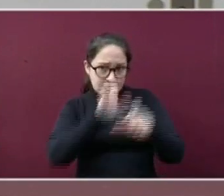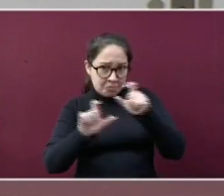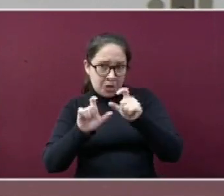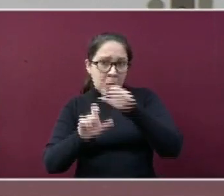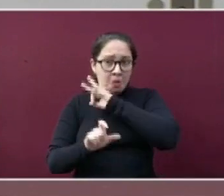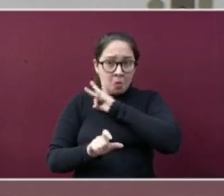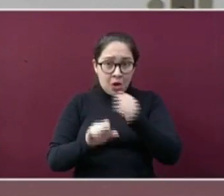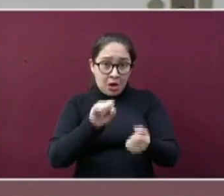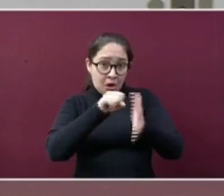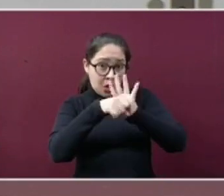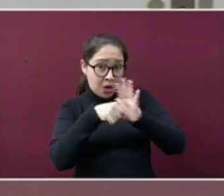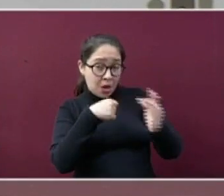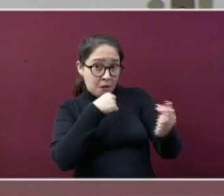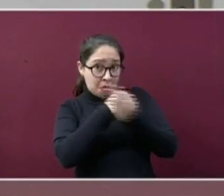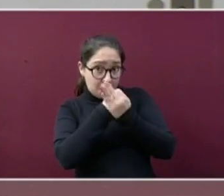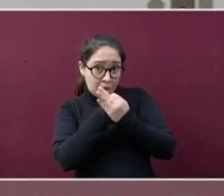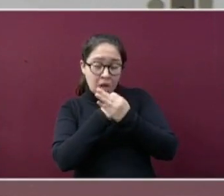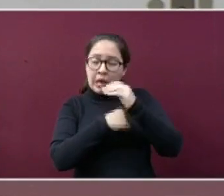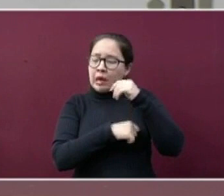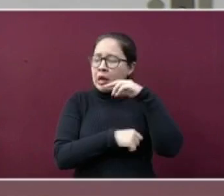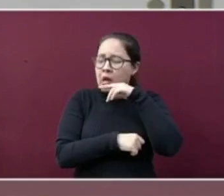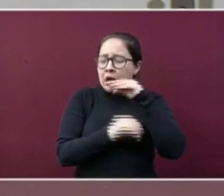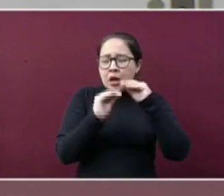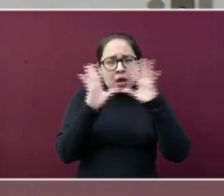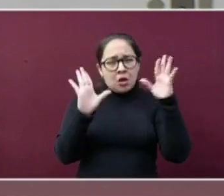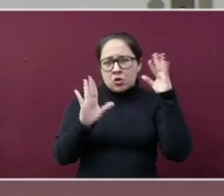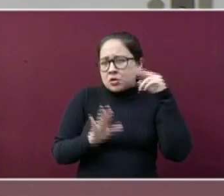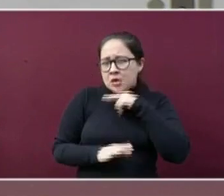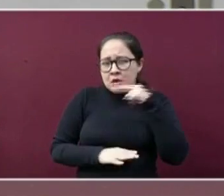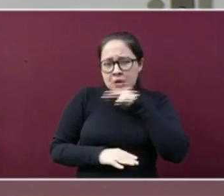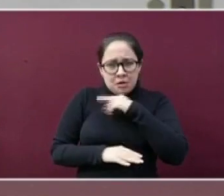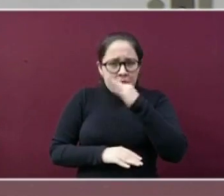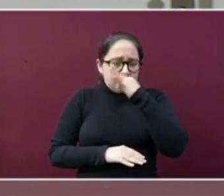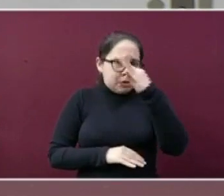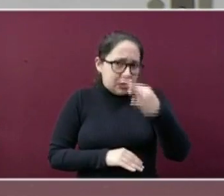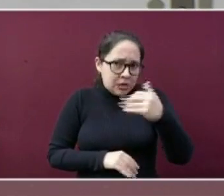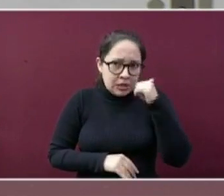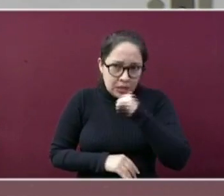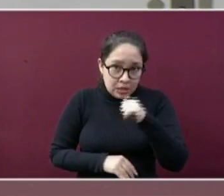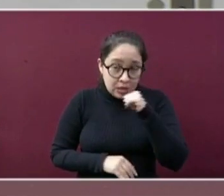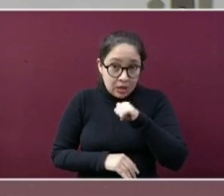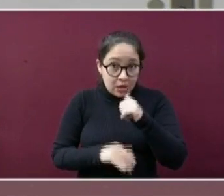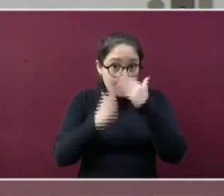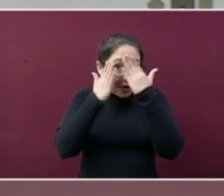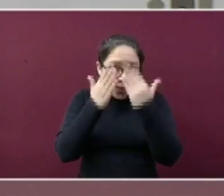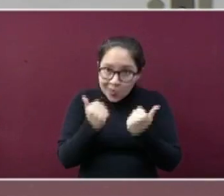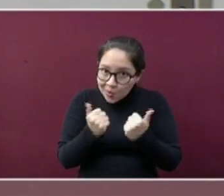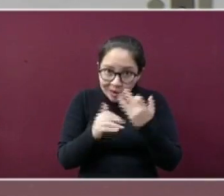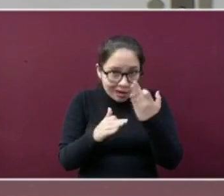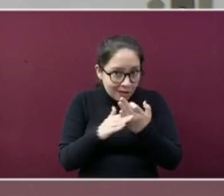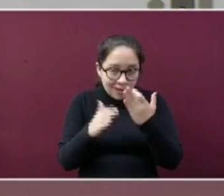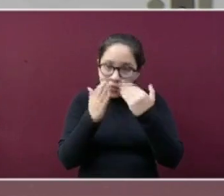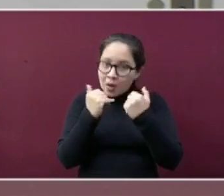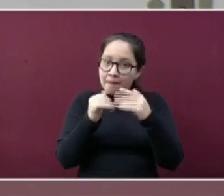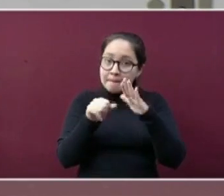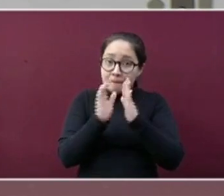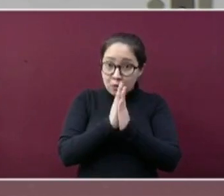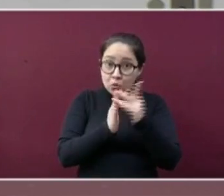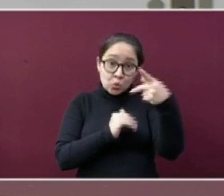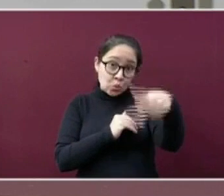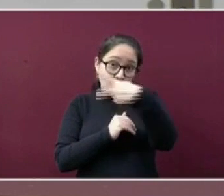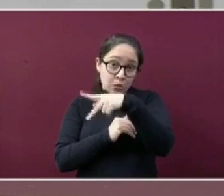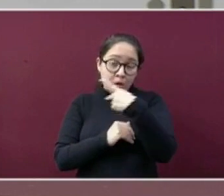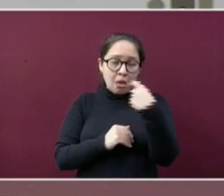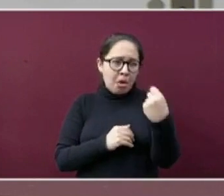pueda proteger su salud, lo haremos inmediatamente de su conocimiento. Mientras tanto, por favor, no consuma nada que